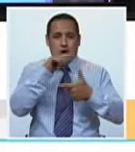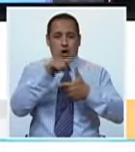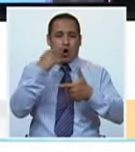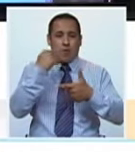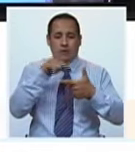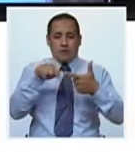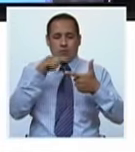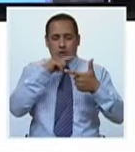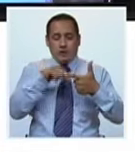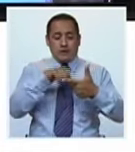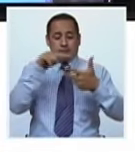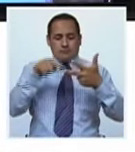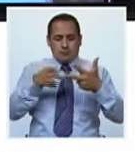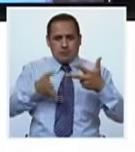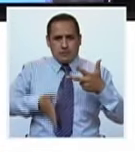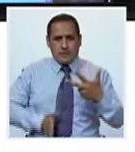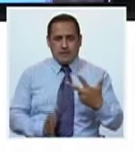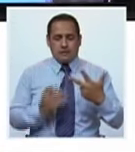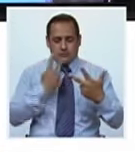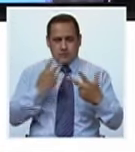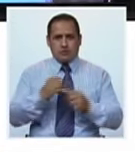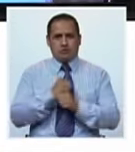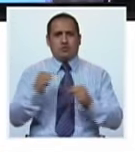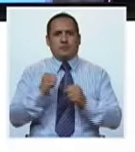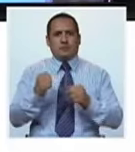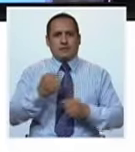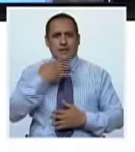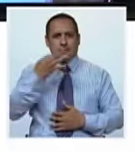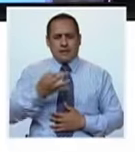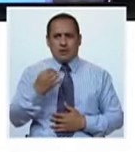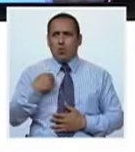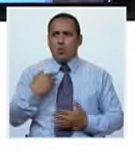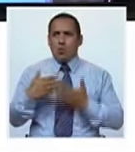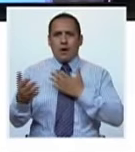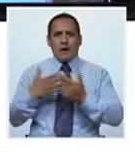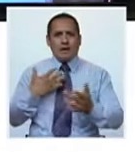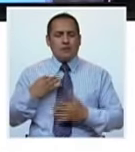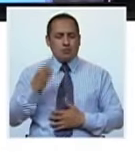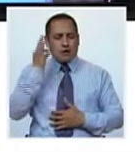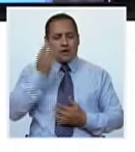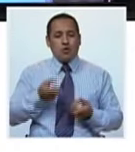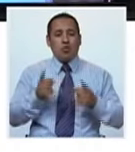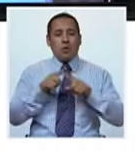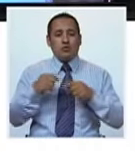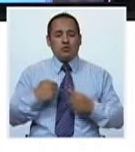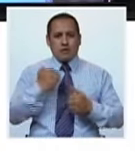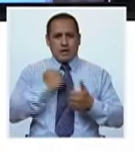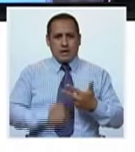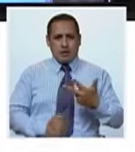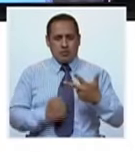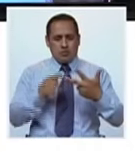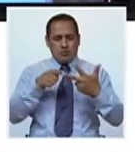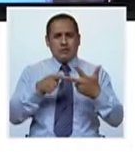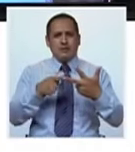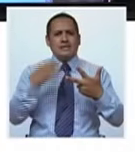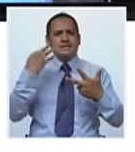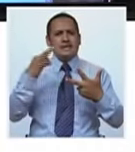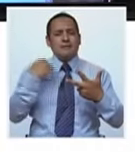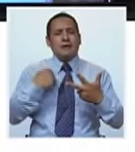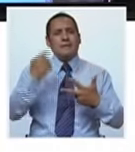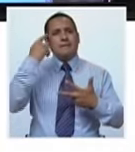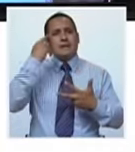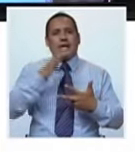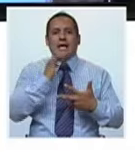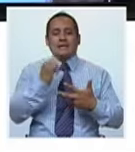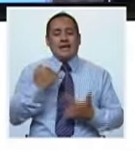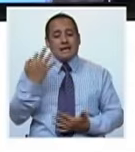Y cuando nace Alejandra fue una sorpresa, en realidad creo que para cualquier mujer cuando tiene un hijo, siempre